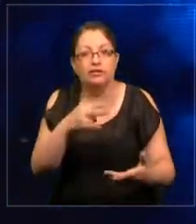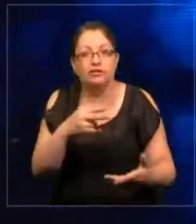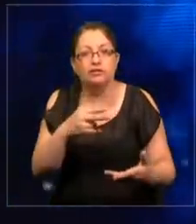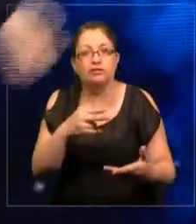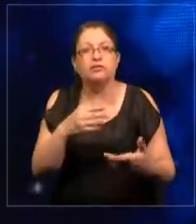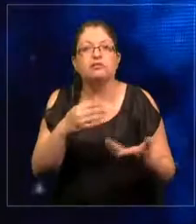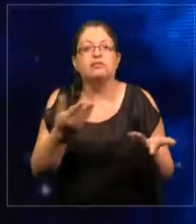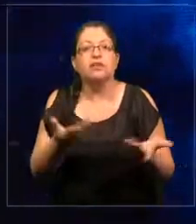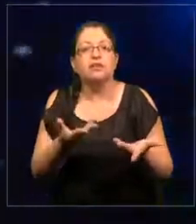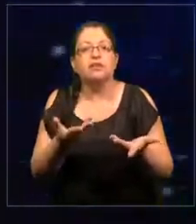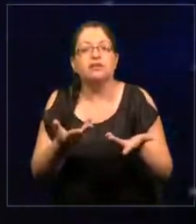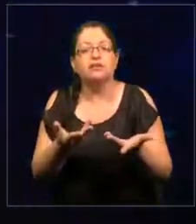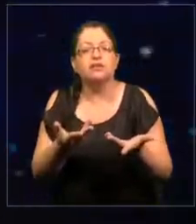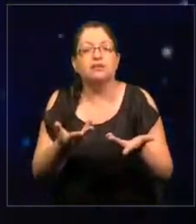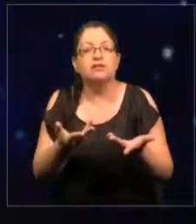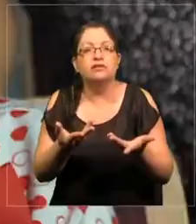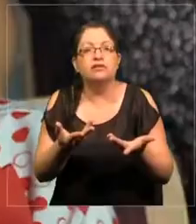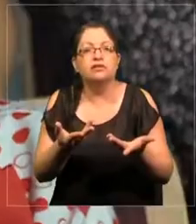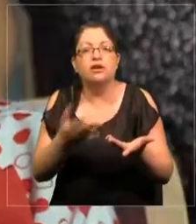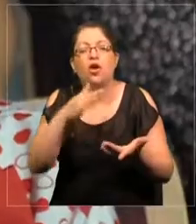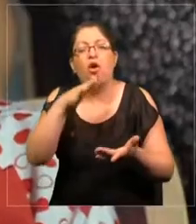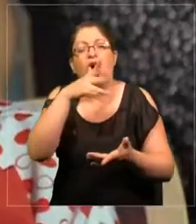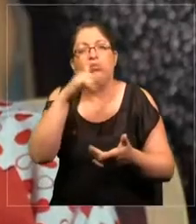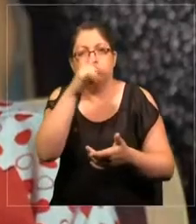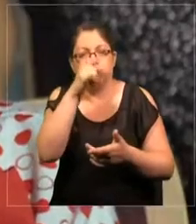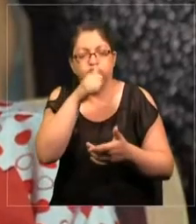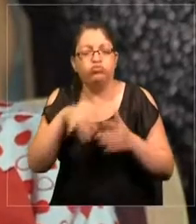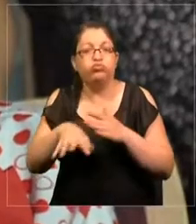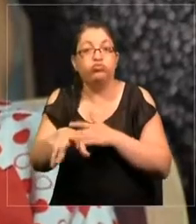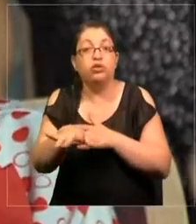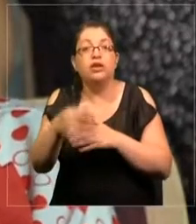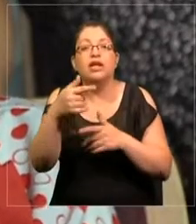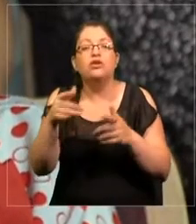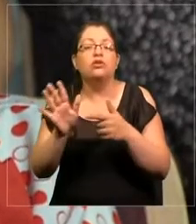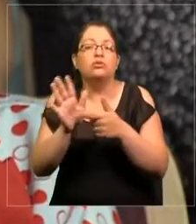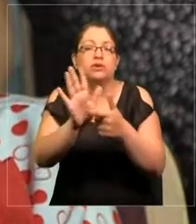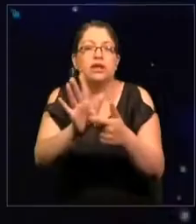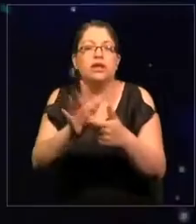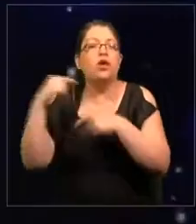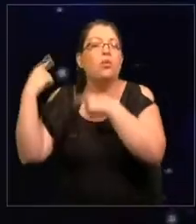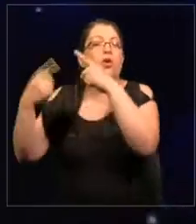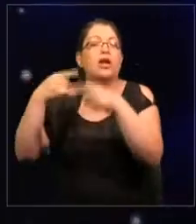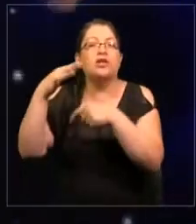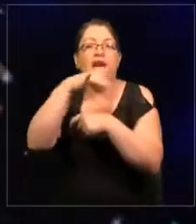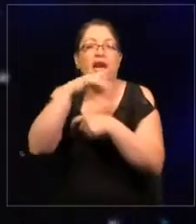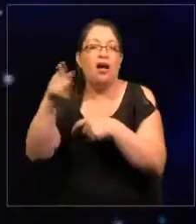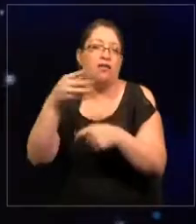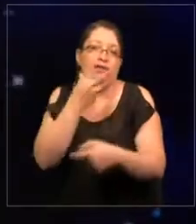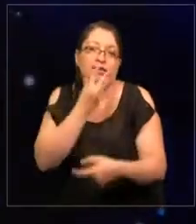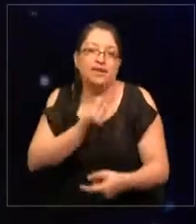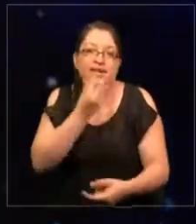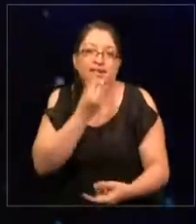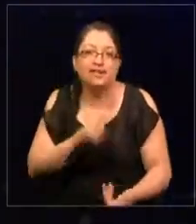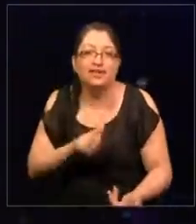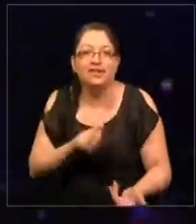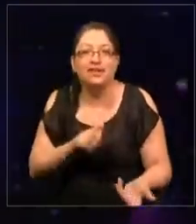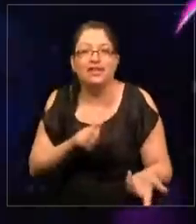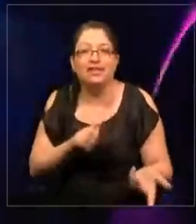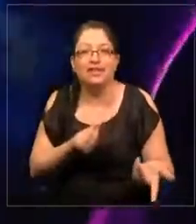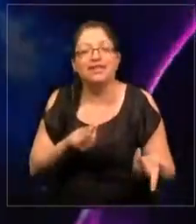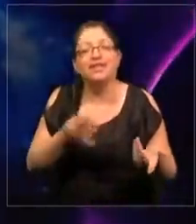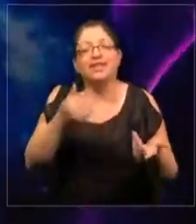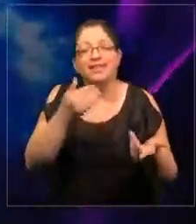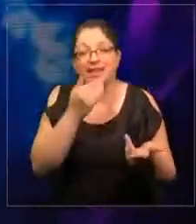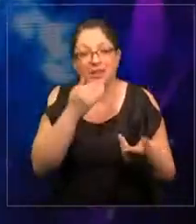nos va a pronosticar, nos va a presentar la historia hídrica de Israel. Hay más cosas que hacemos en este cimiento. Y